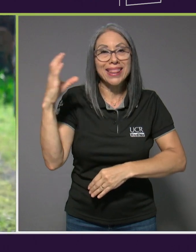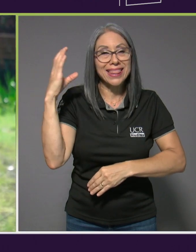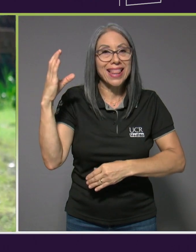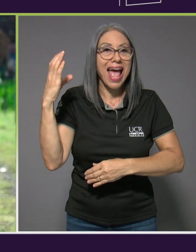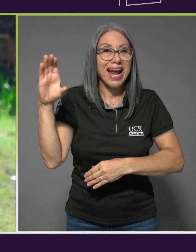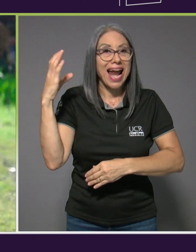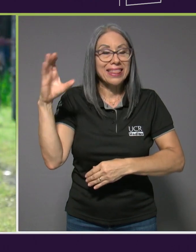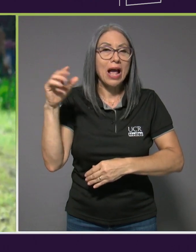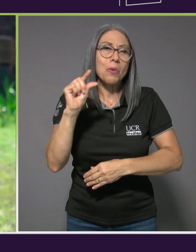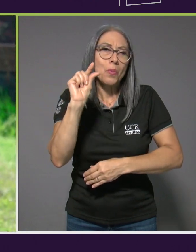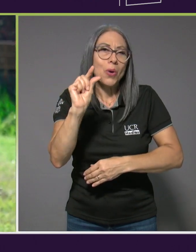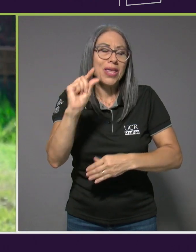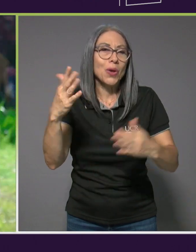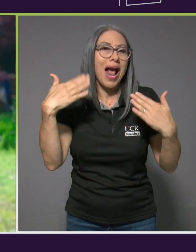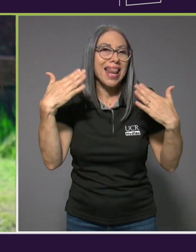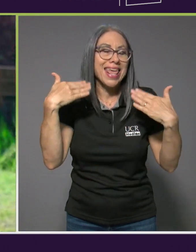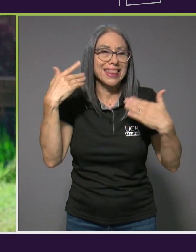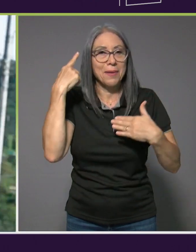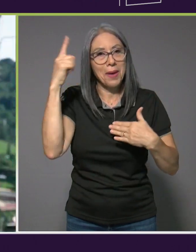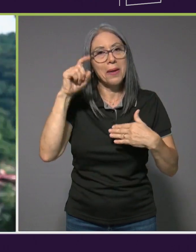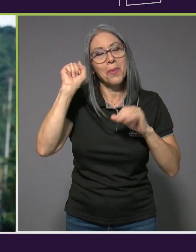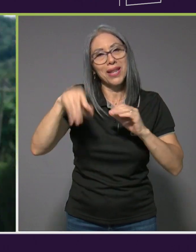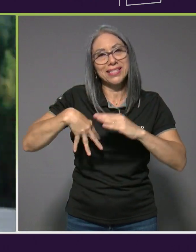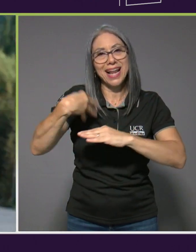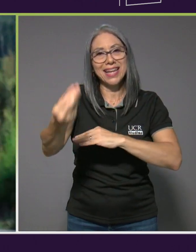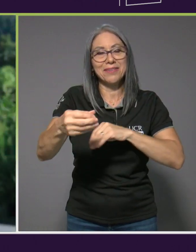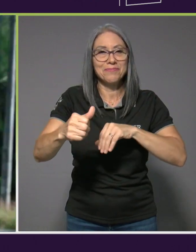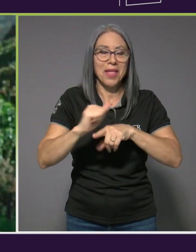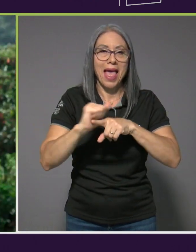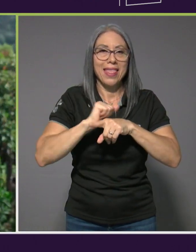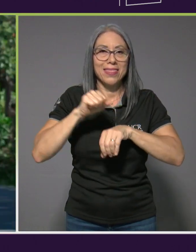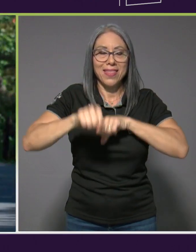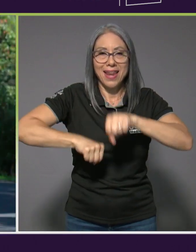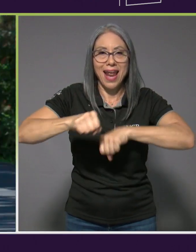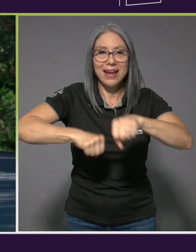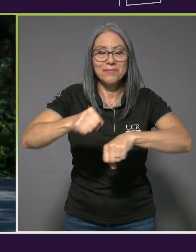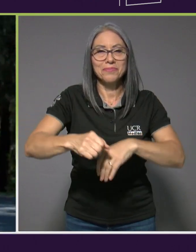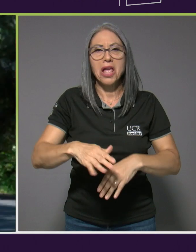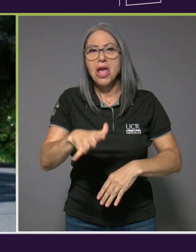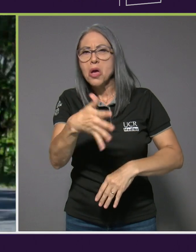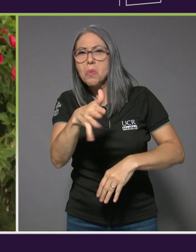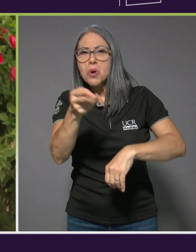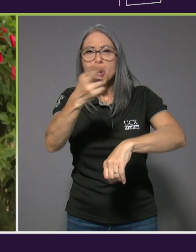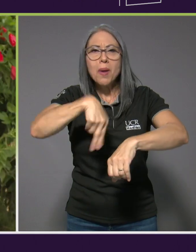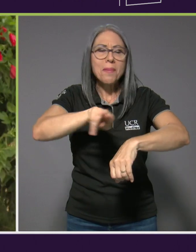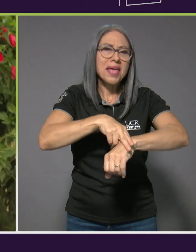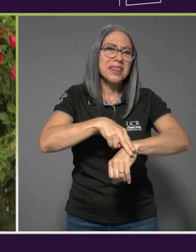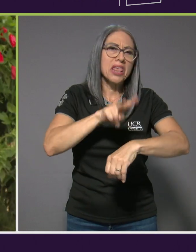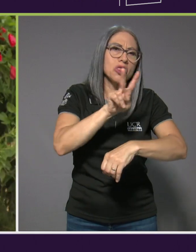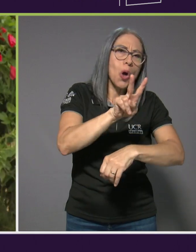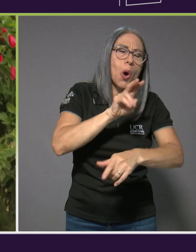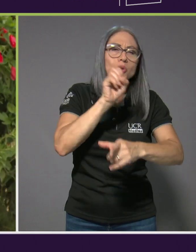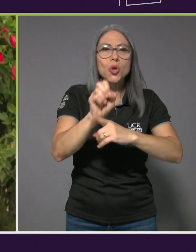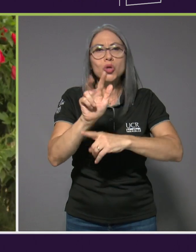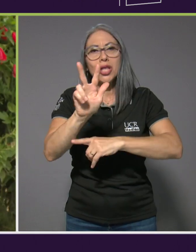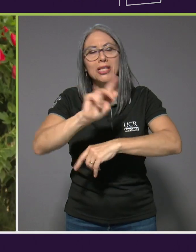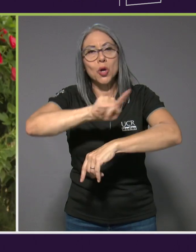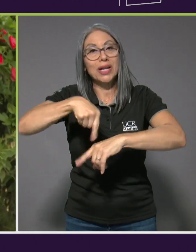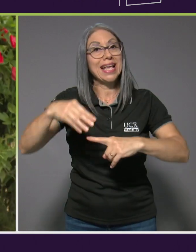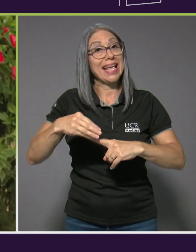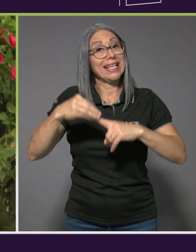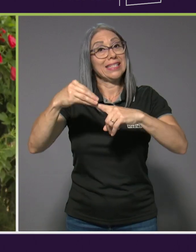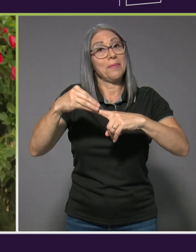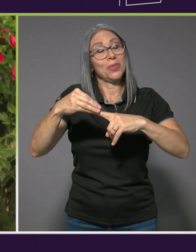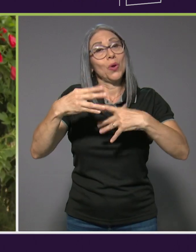salir a entrenar. Normalmente entre dos a tres horas, a excepciones de los días